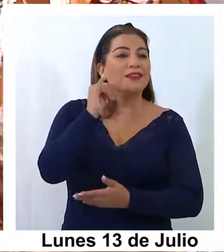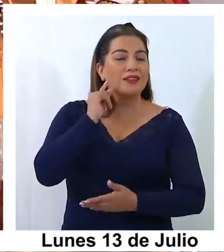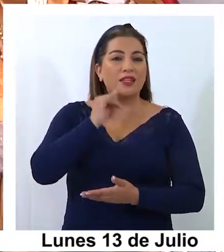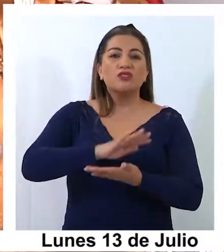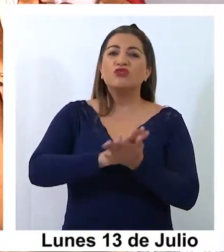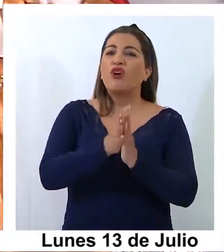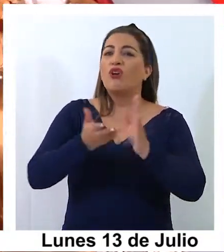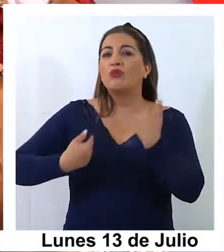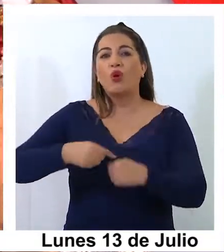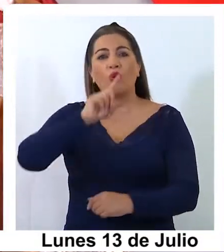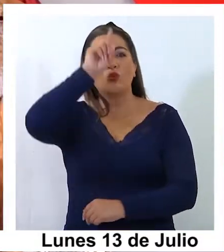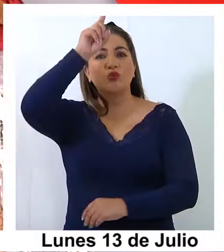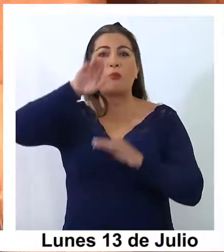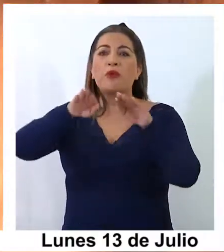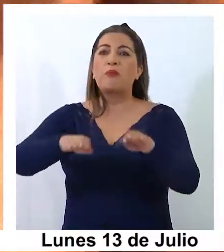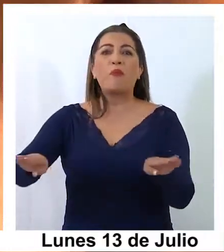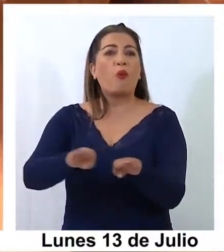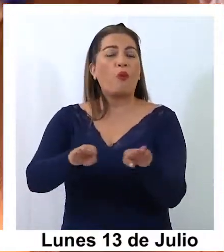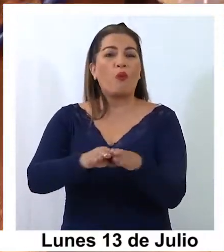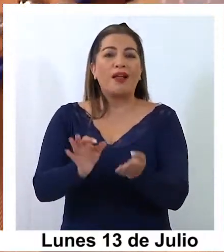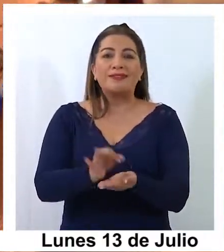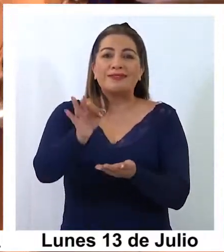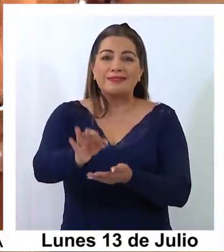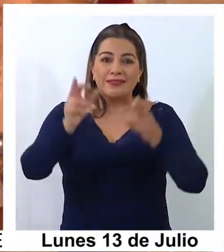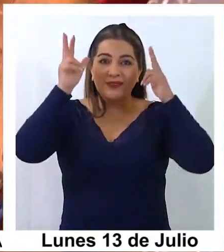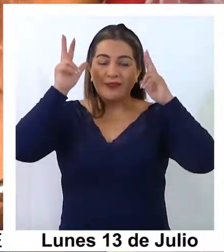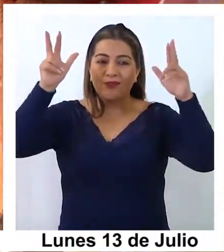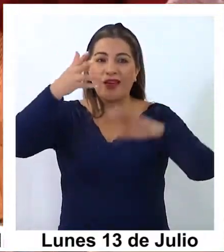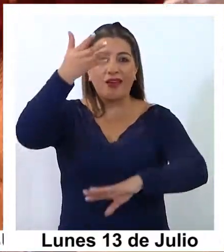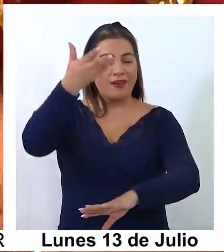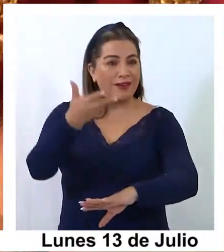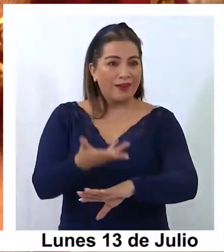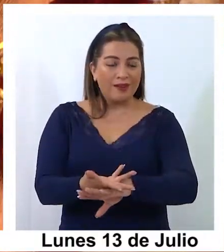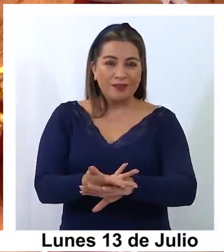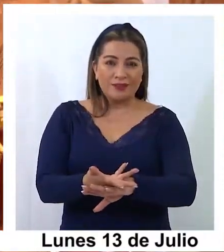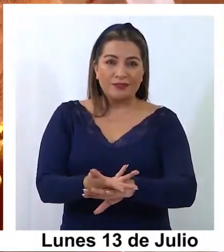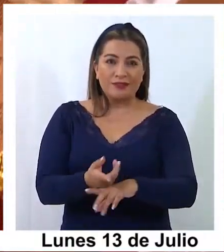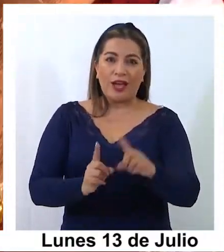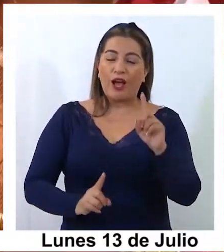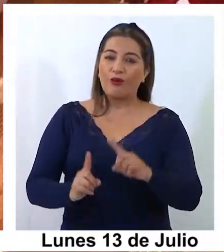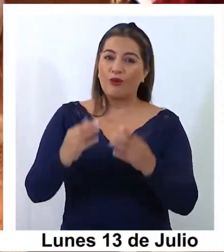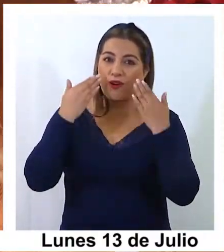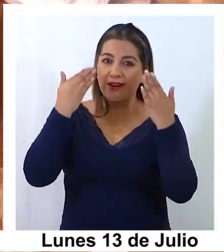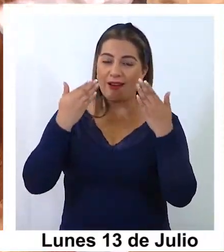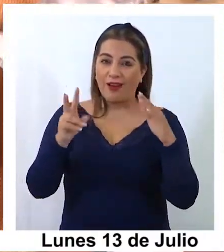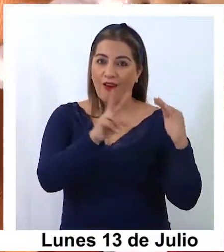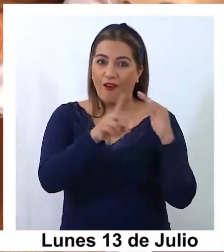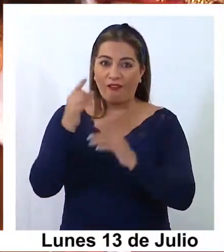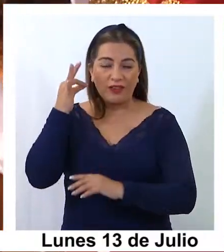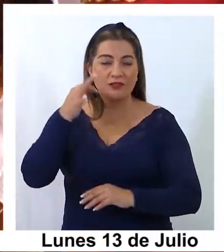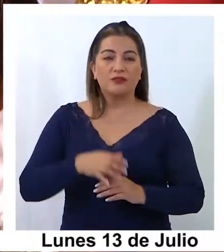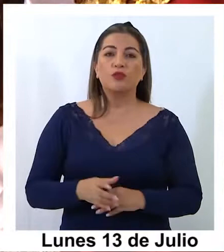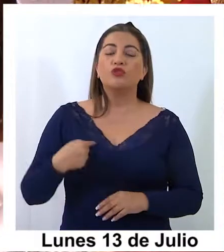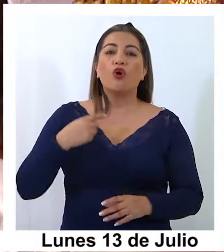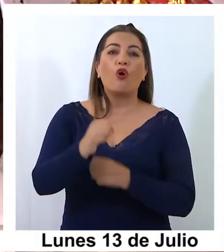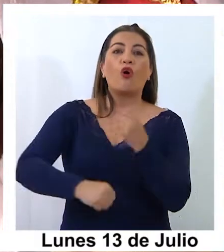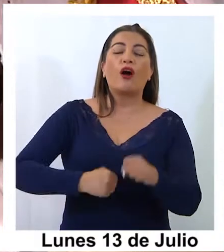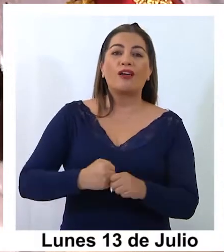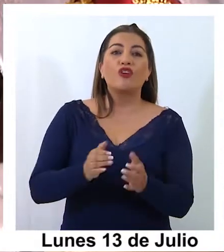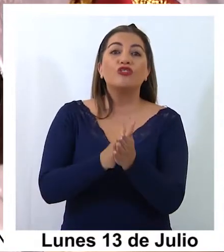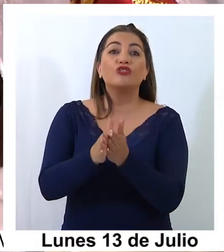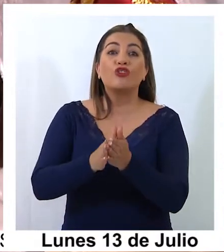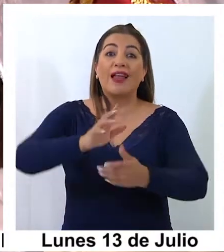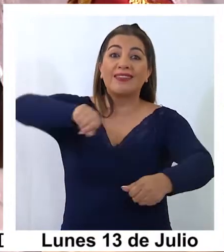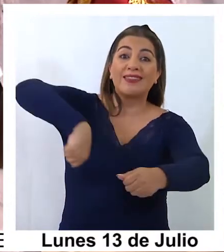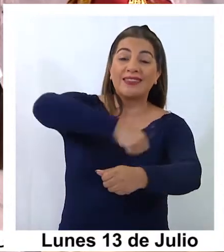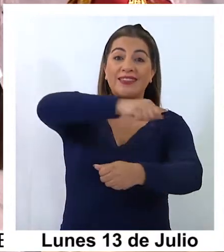lo que acostumbra hacer en el pueblo. Es por eso que ofrecerá un presente a los vecinos del sector. Todos los años le hago chocolate a los